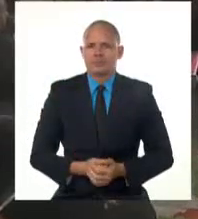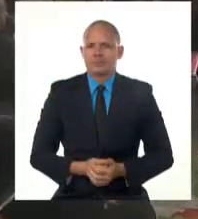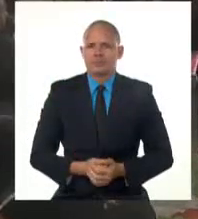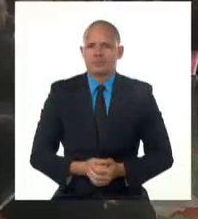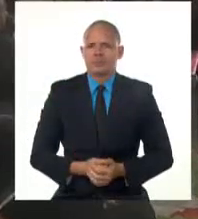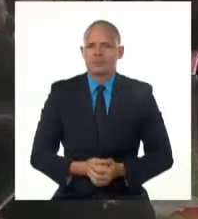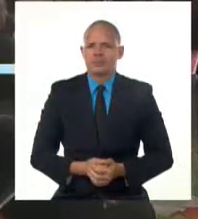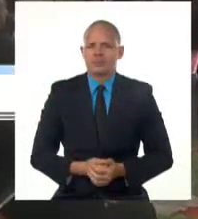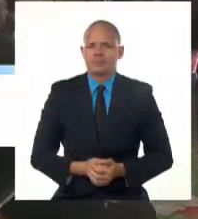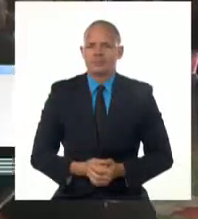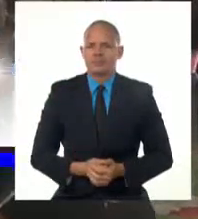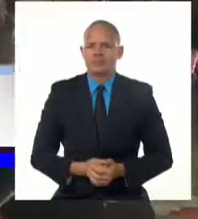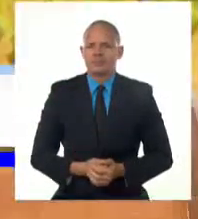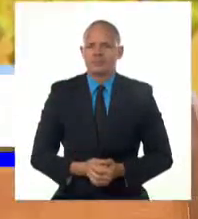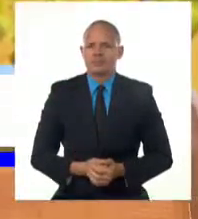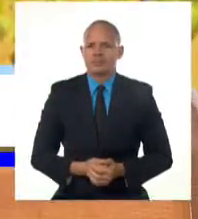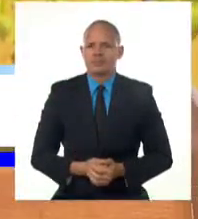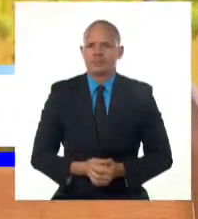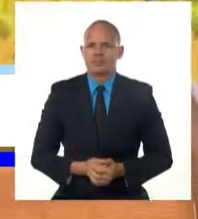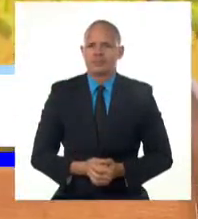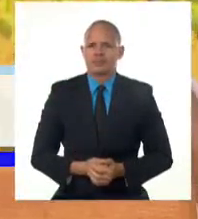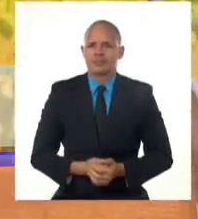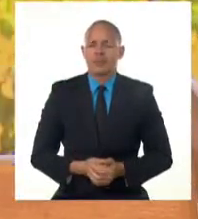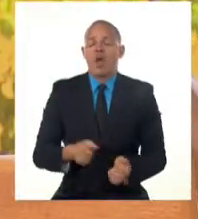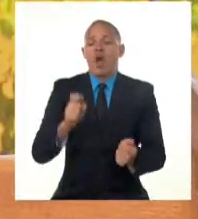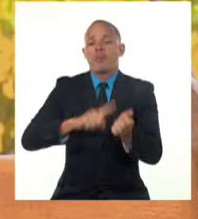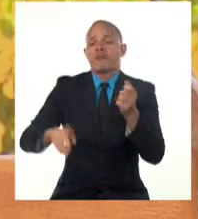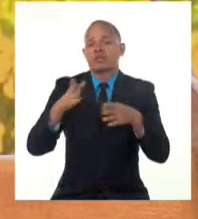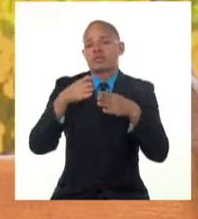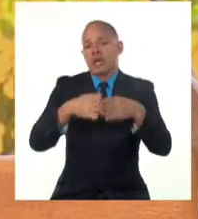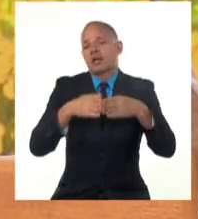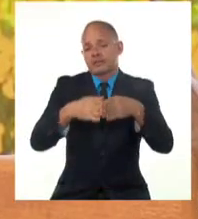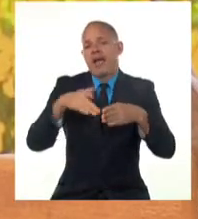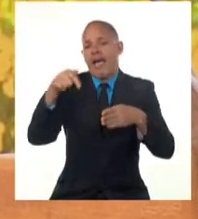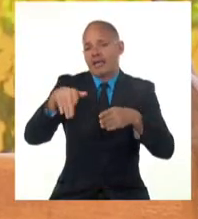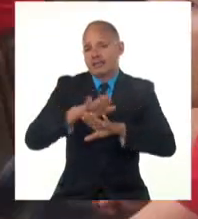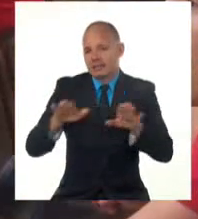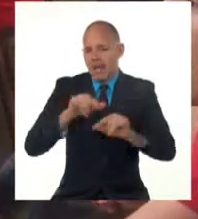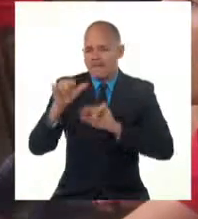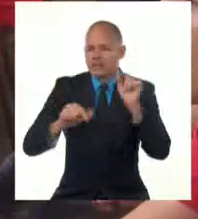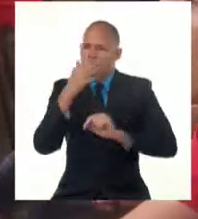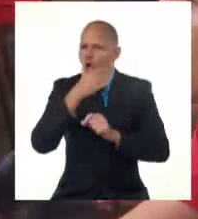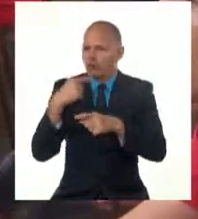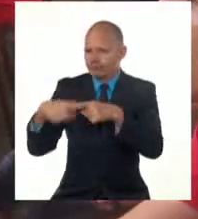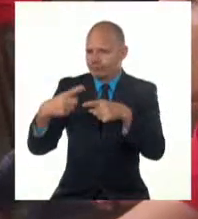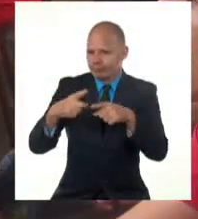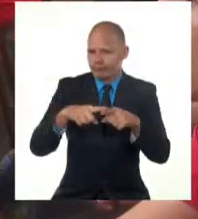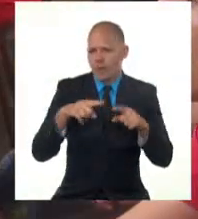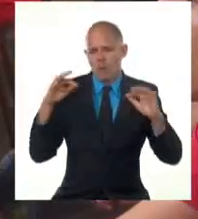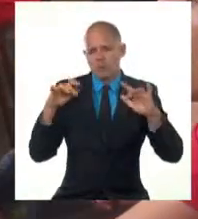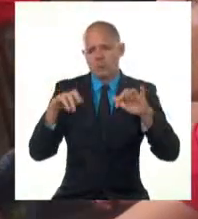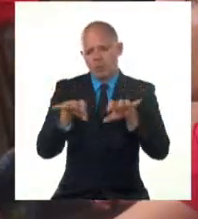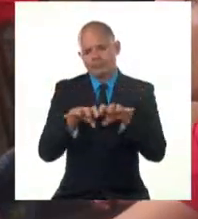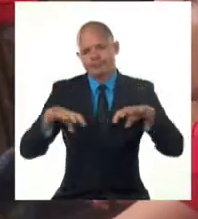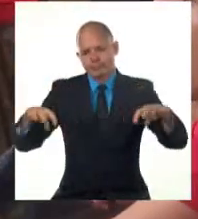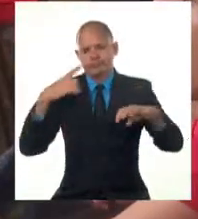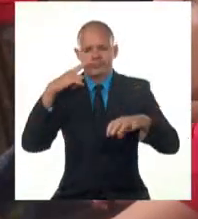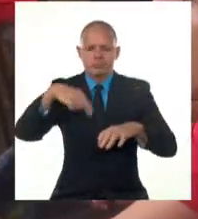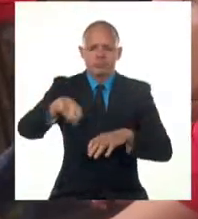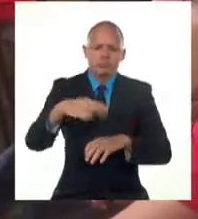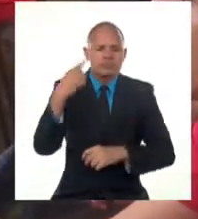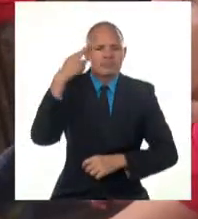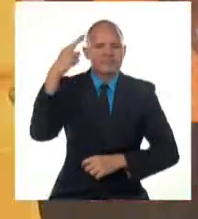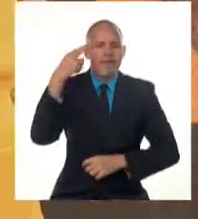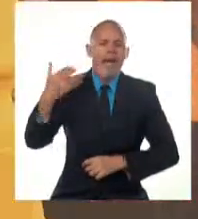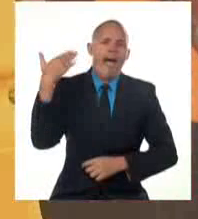Una representación de Gran Menses rindió digno tributo a los protagonistas del hecho histórico que marcó la ruta de la lucha por el triunfo definitivo de la